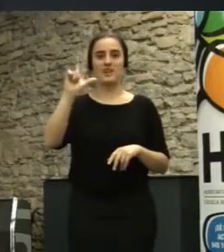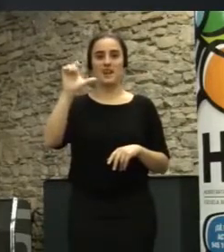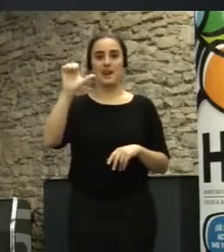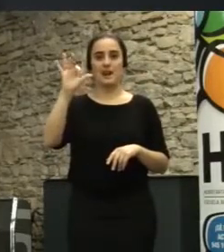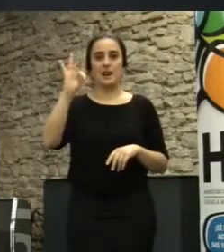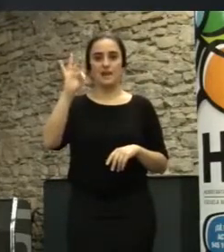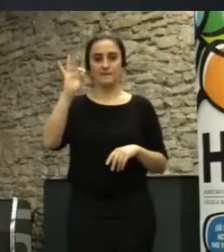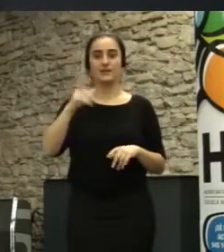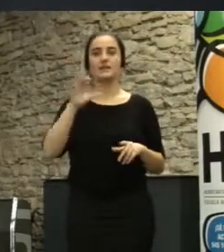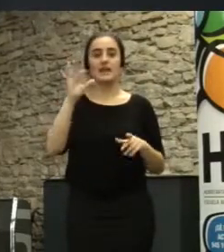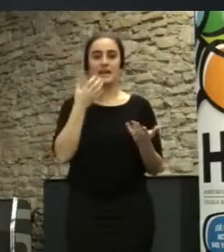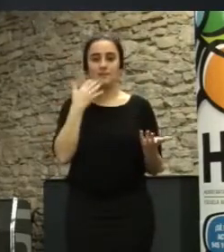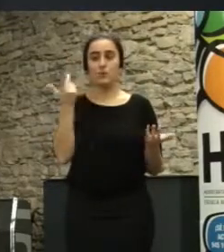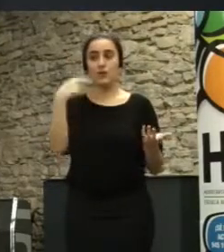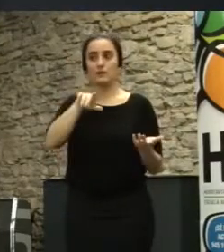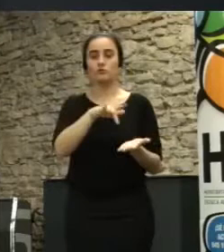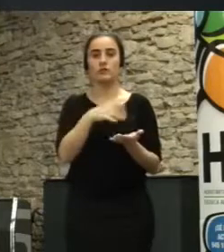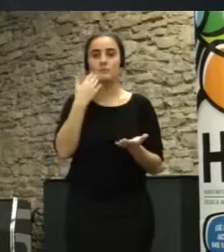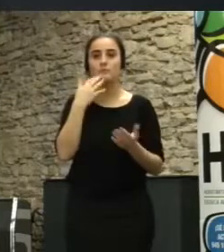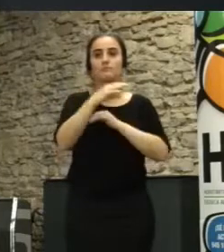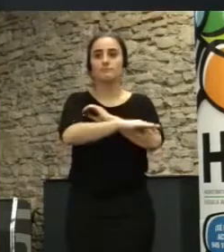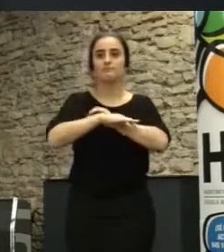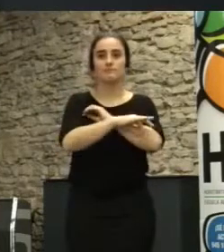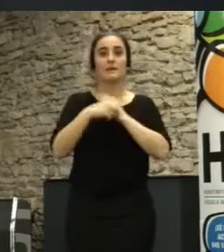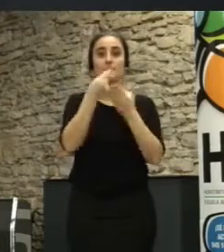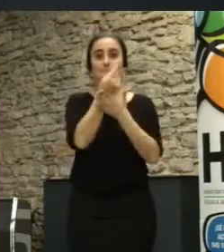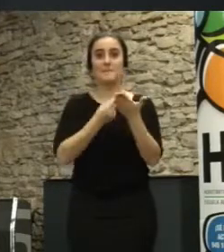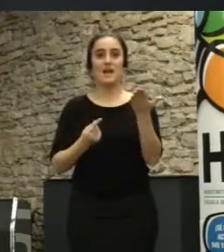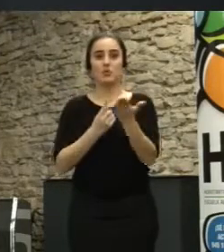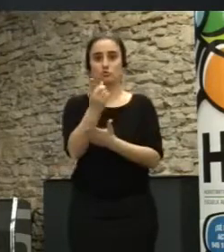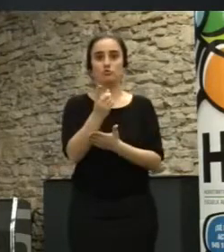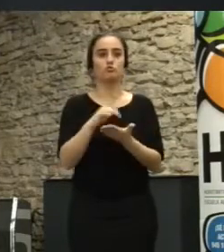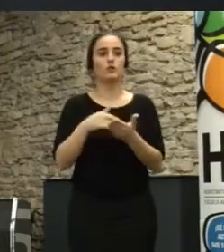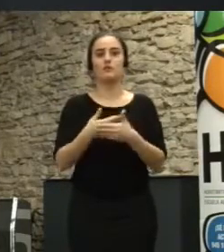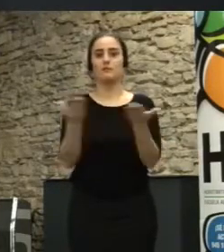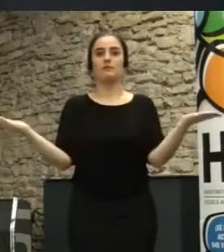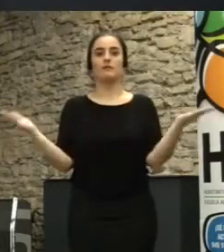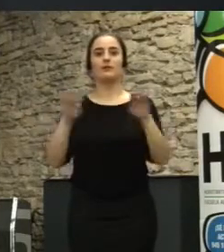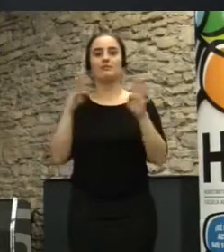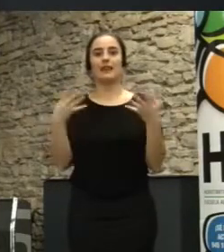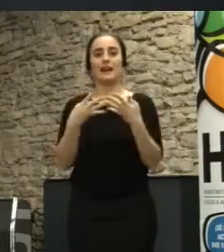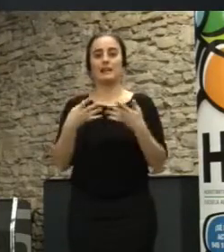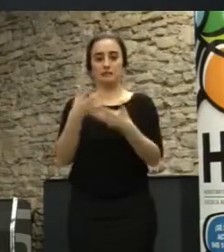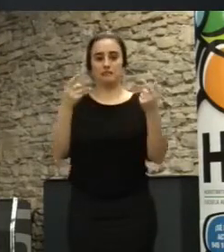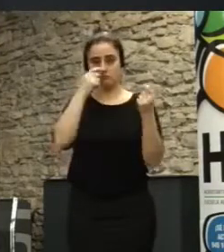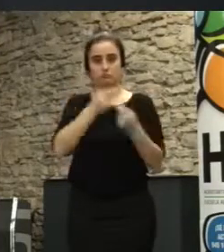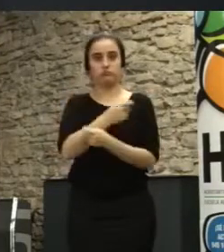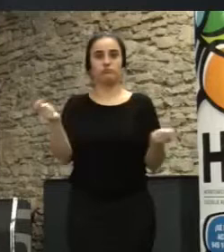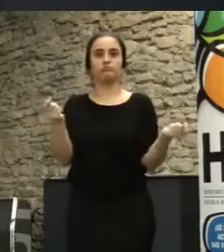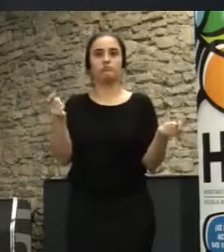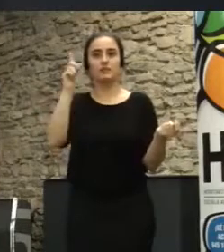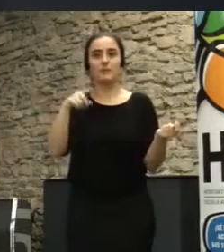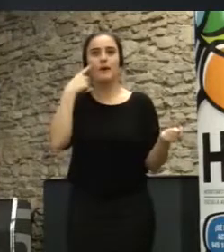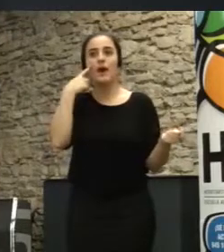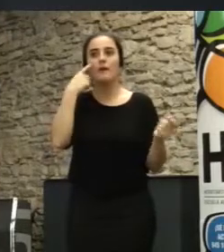una década en el que algunos arquitectos colocaban los planos del edificio en abierto en internet e incentivando que se replicara y llegaban